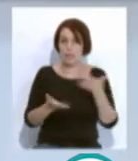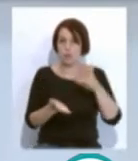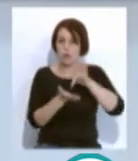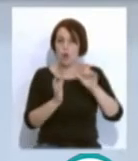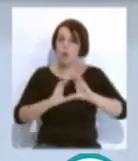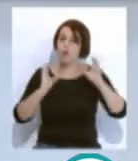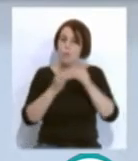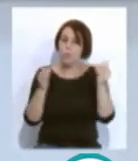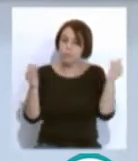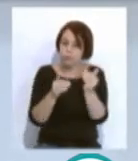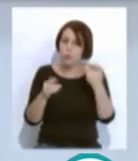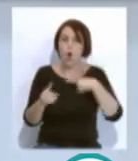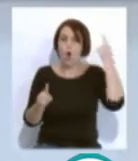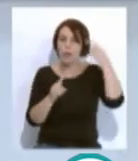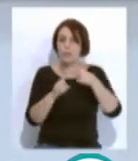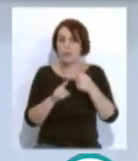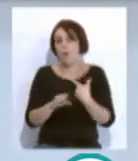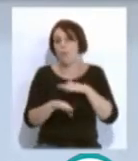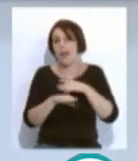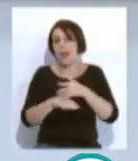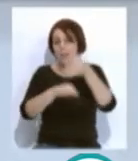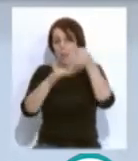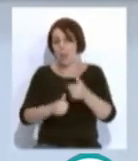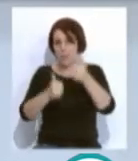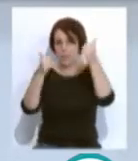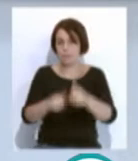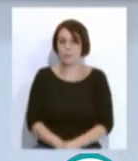reducidos para garantizar así las medidas de seguridad.